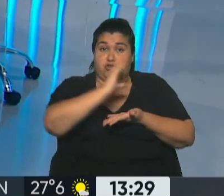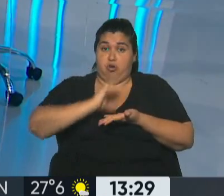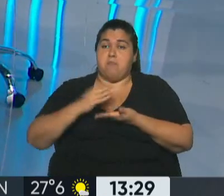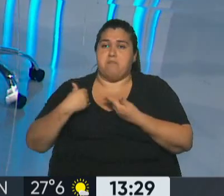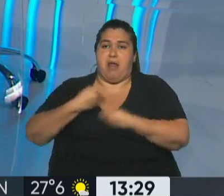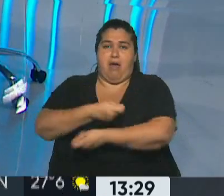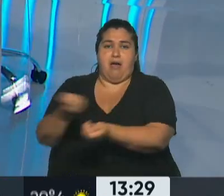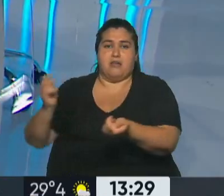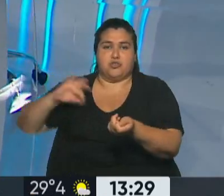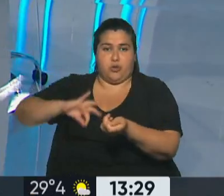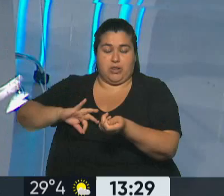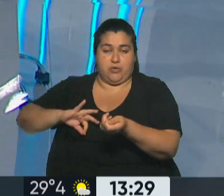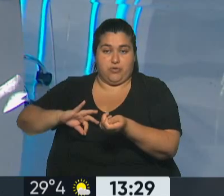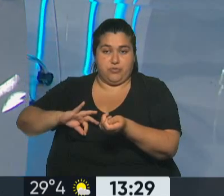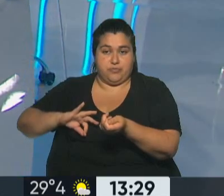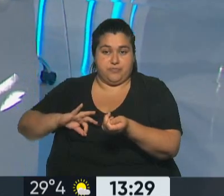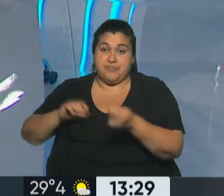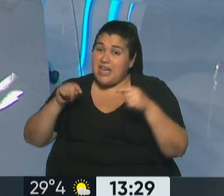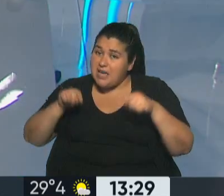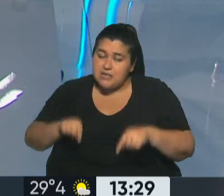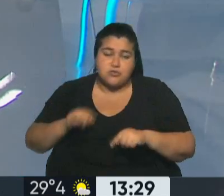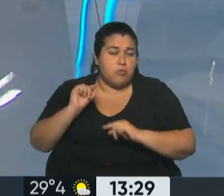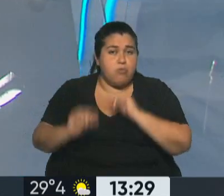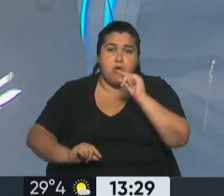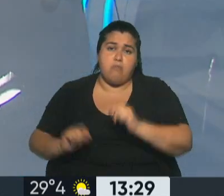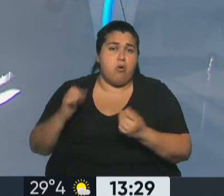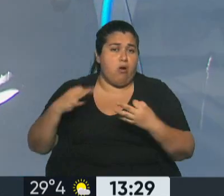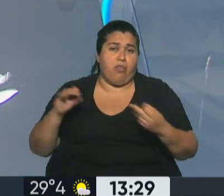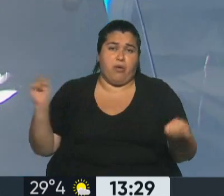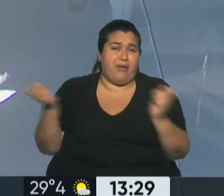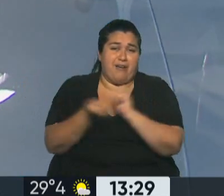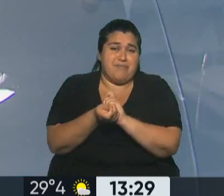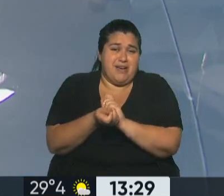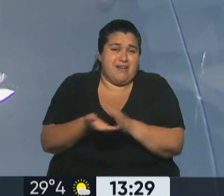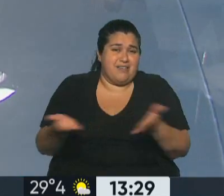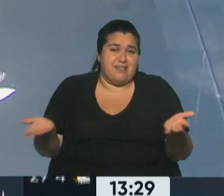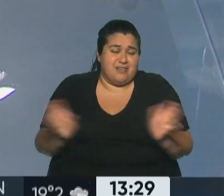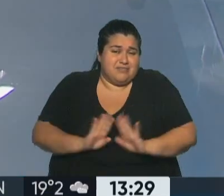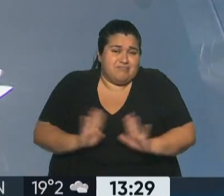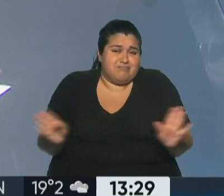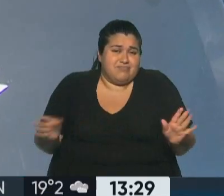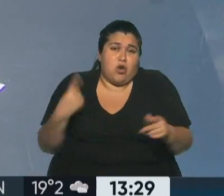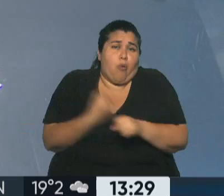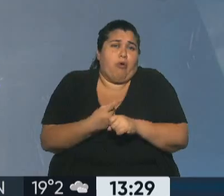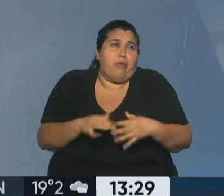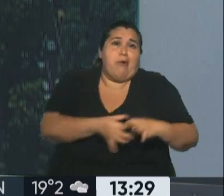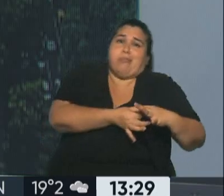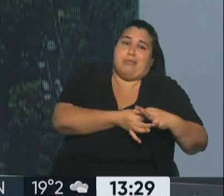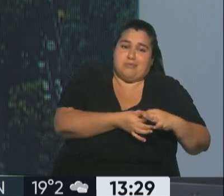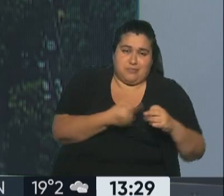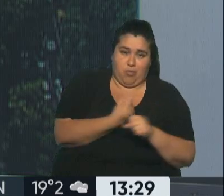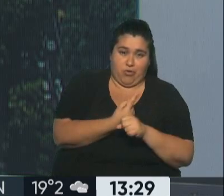recursos del gobierno de la nación, y alguna vez eso hay que empezar a cambiarlo. Entonces, si queremos un país federal en serio,